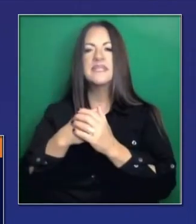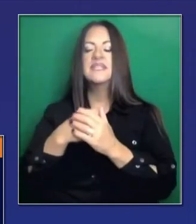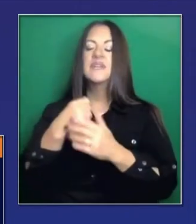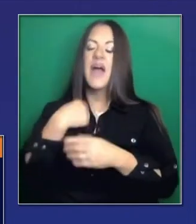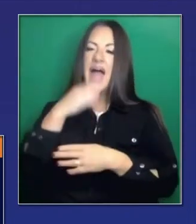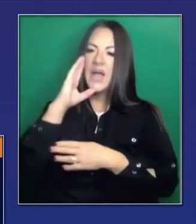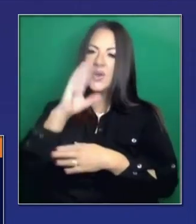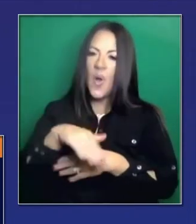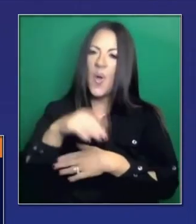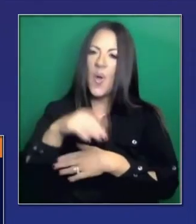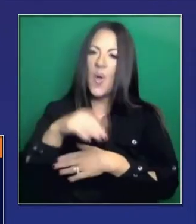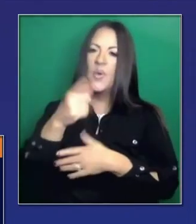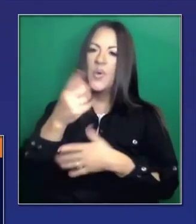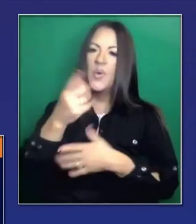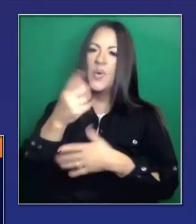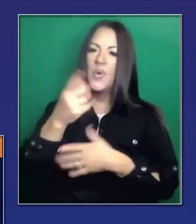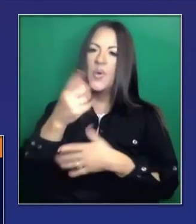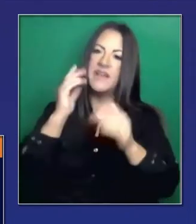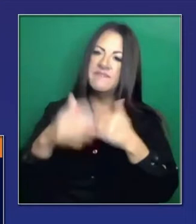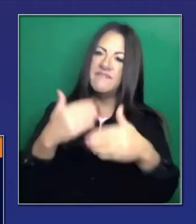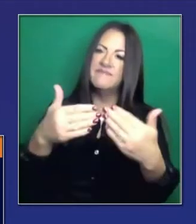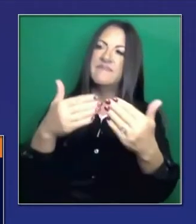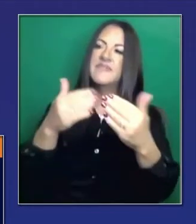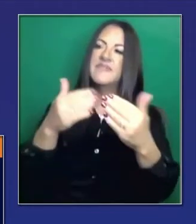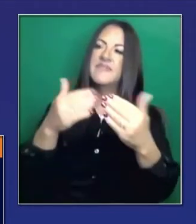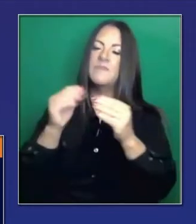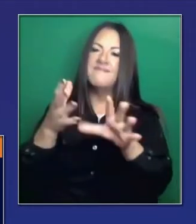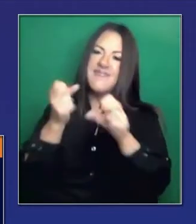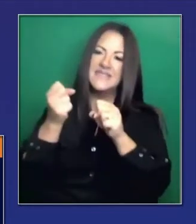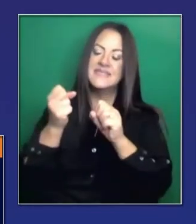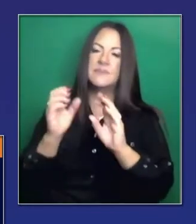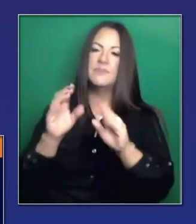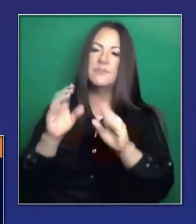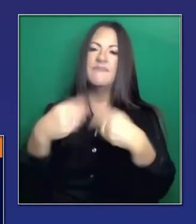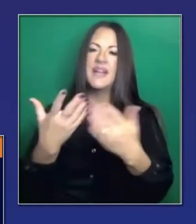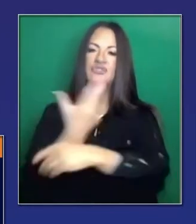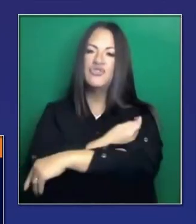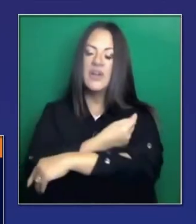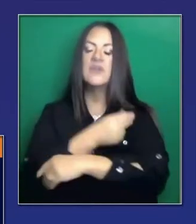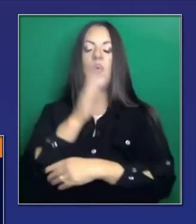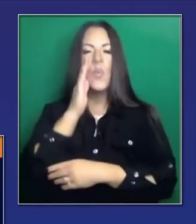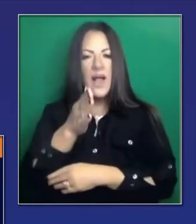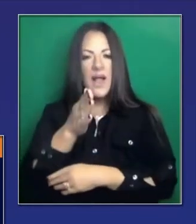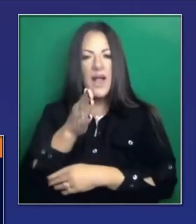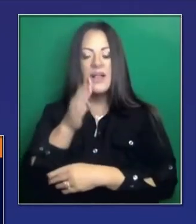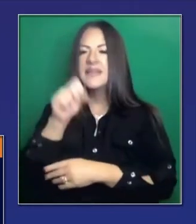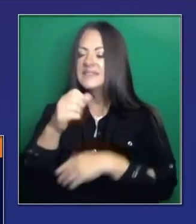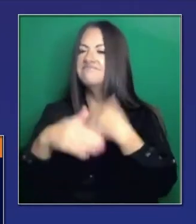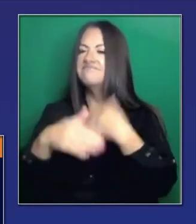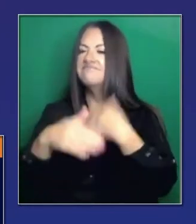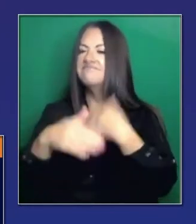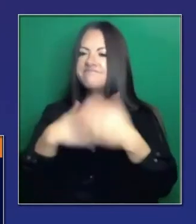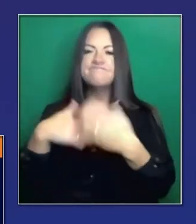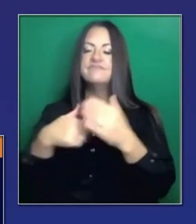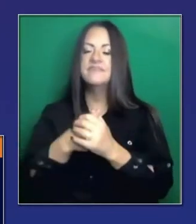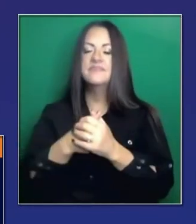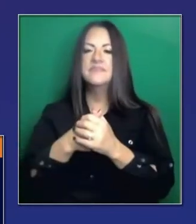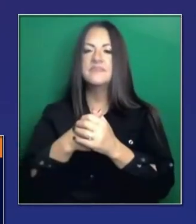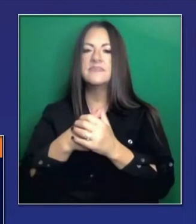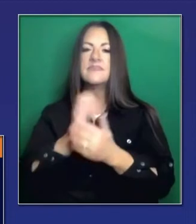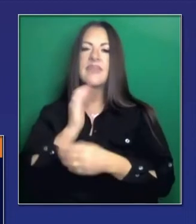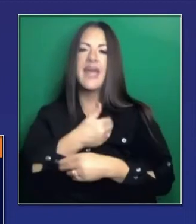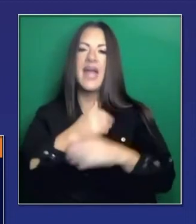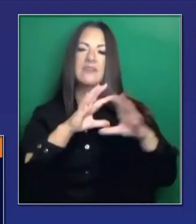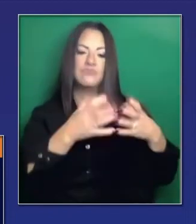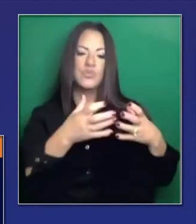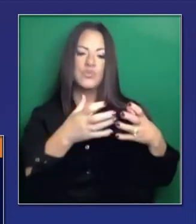progresen más rápidamente. Les aseguro que los gobernadores están hablando directamente entre sí, considerando las logísticas, las